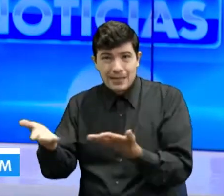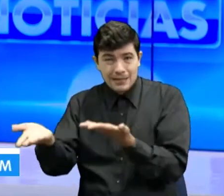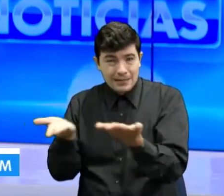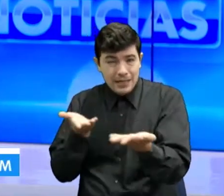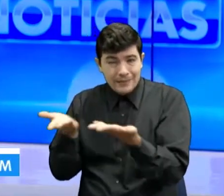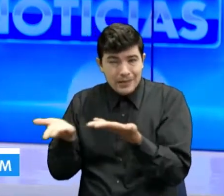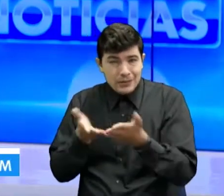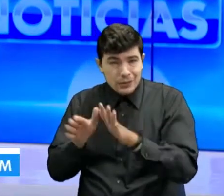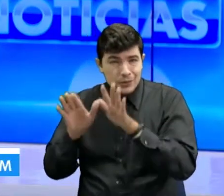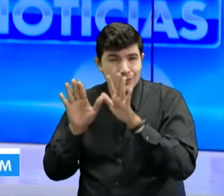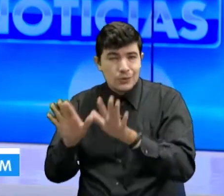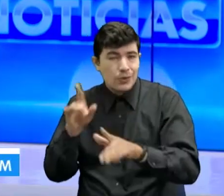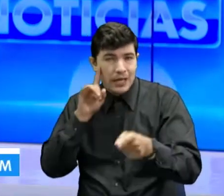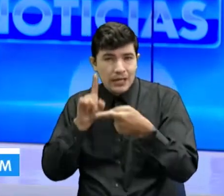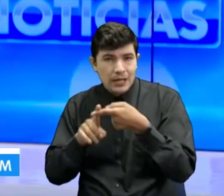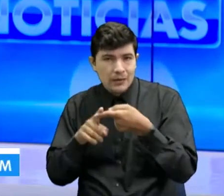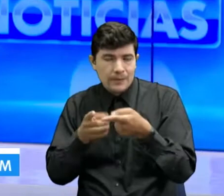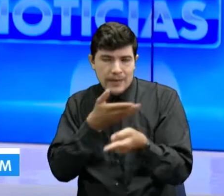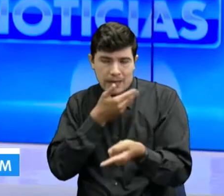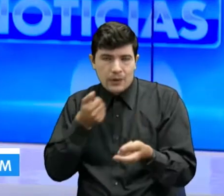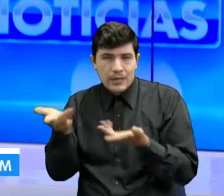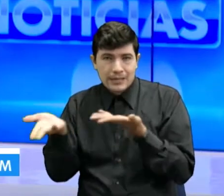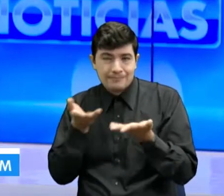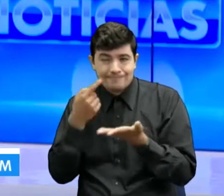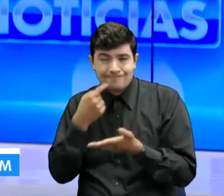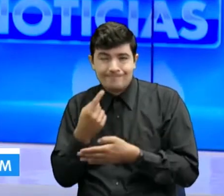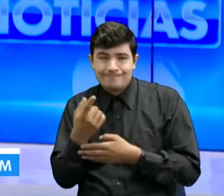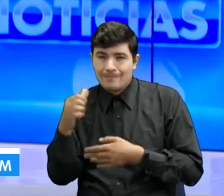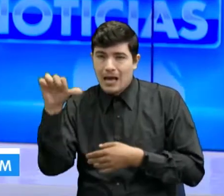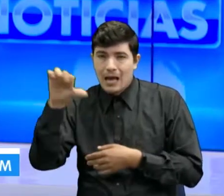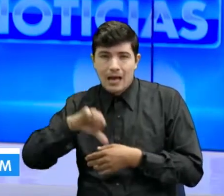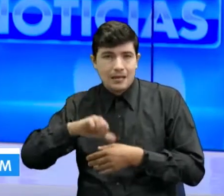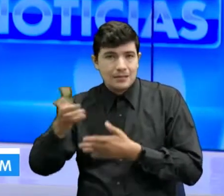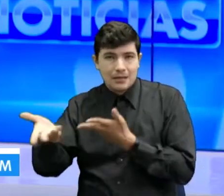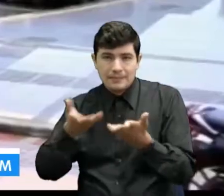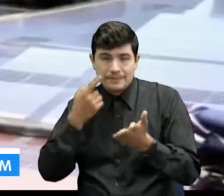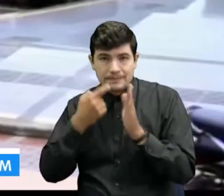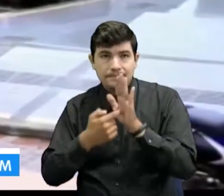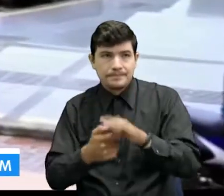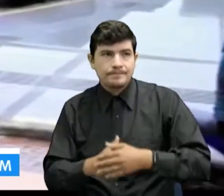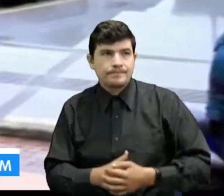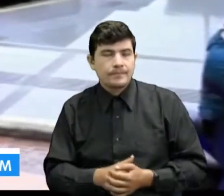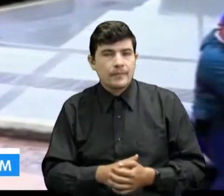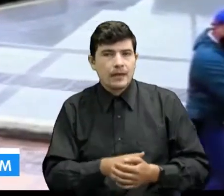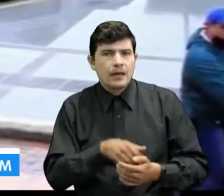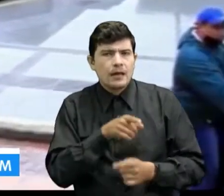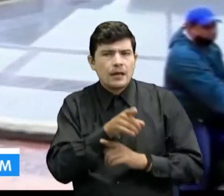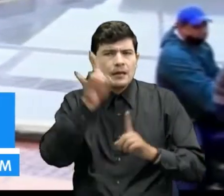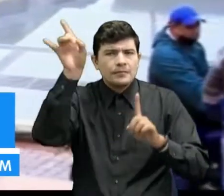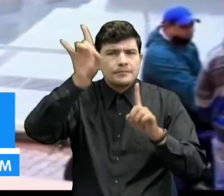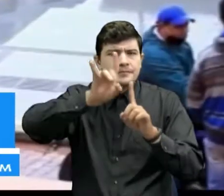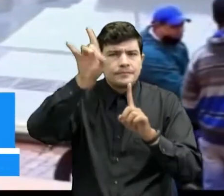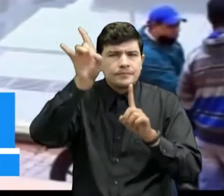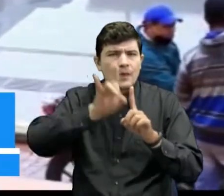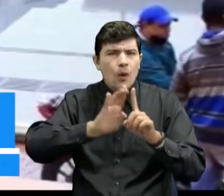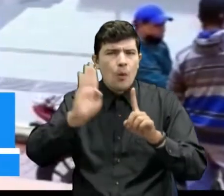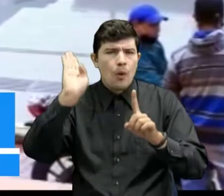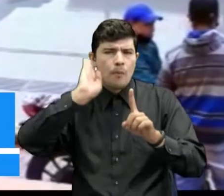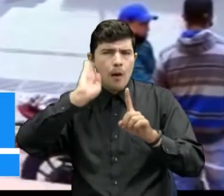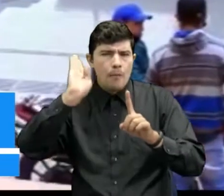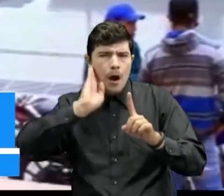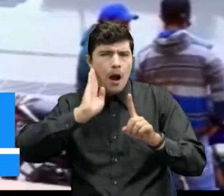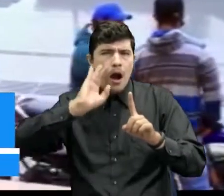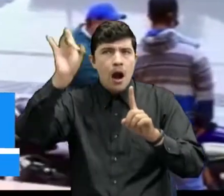con el fin de que mejoren el servicio porque aseguran que es deficiente. La cobertura de señal respecto a la telefonía celular